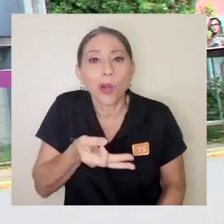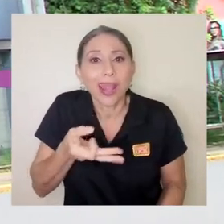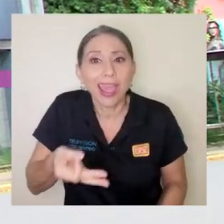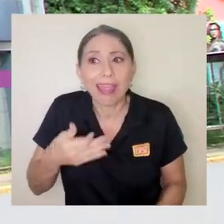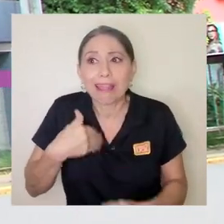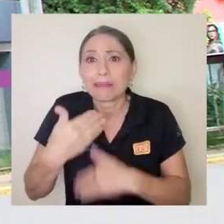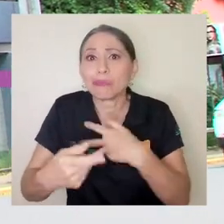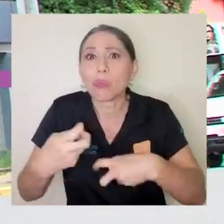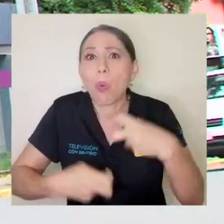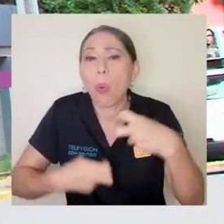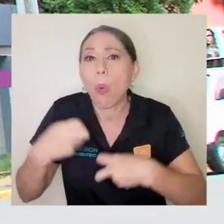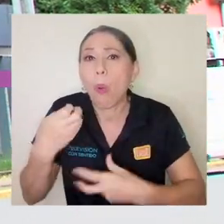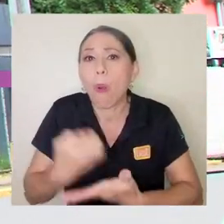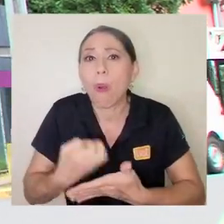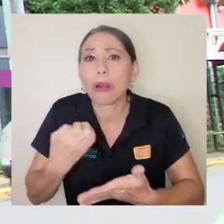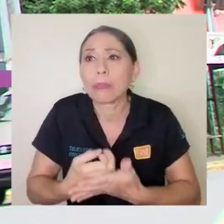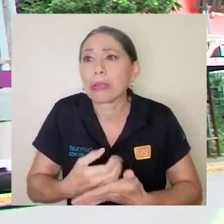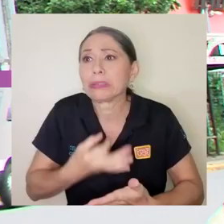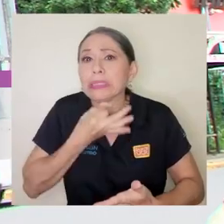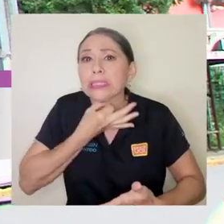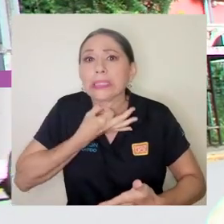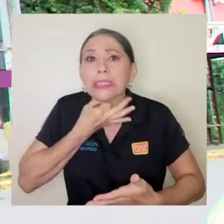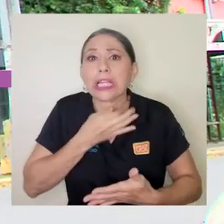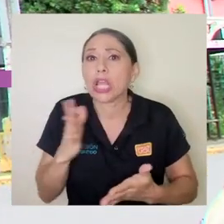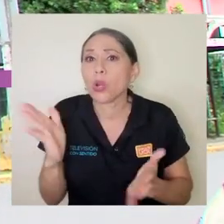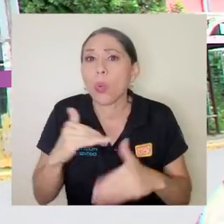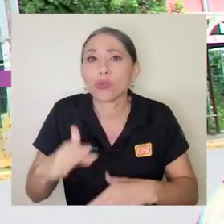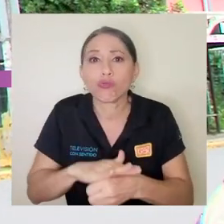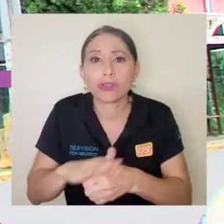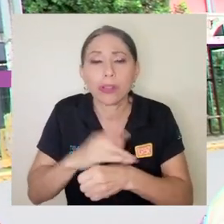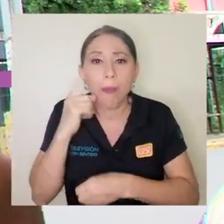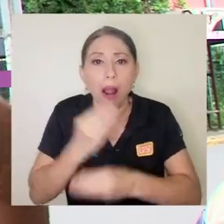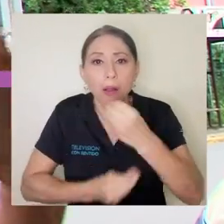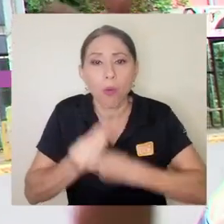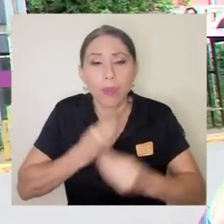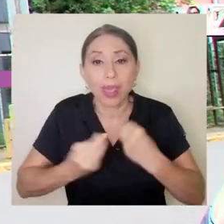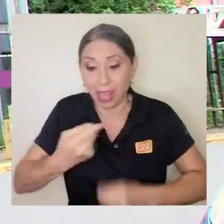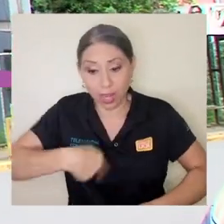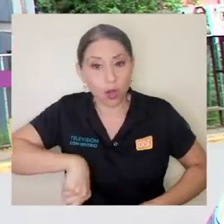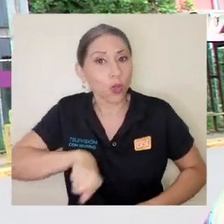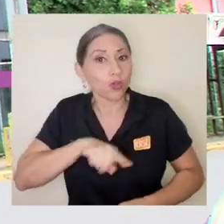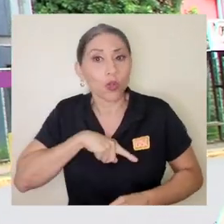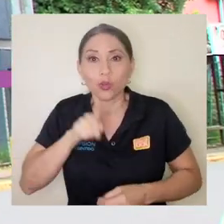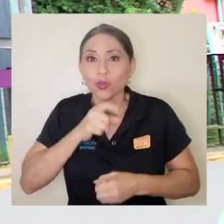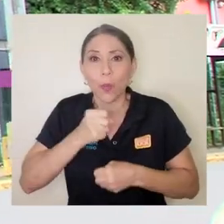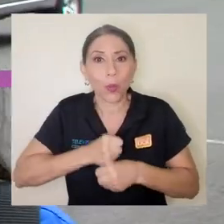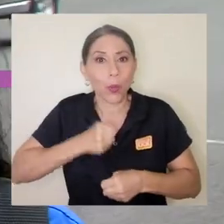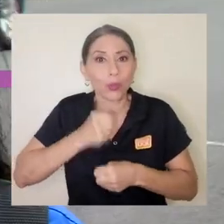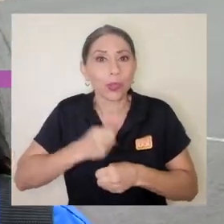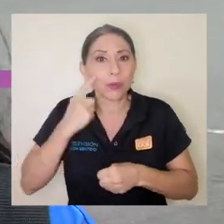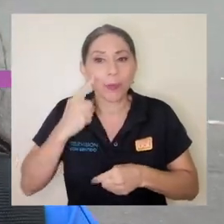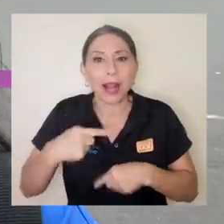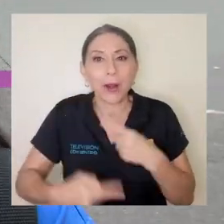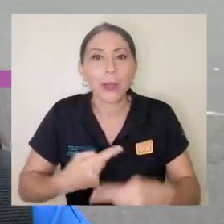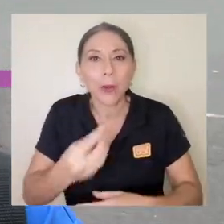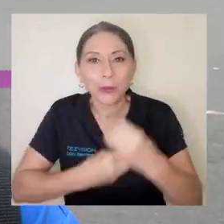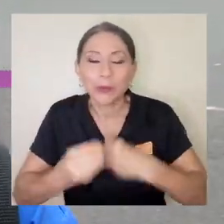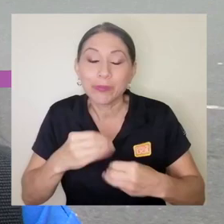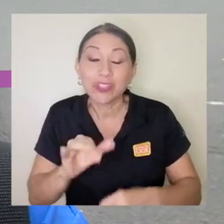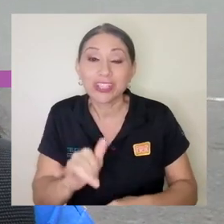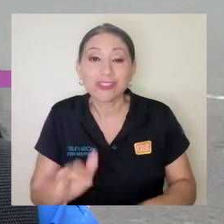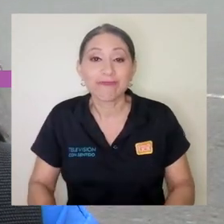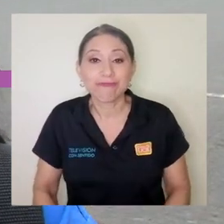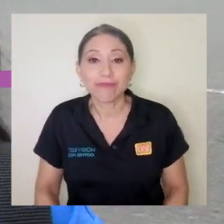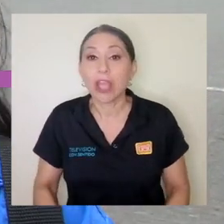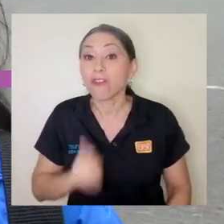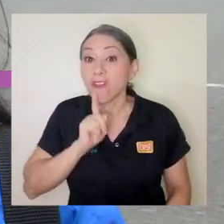recesión y que no nos alcance para la comida y nosotros no producimos todo lo que consumimos. Y realmente